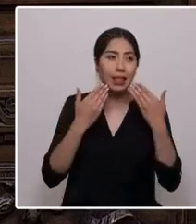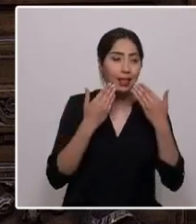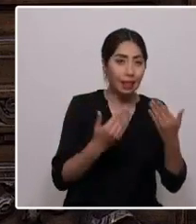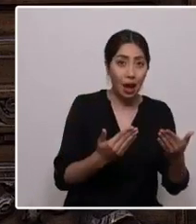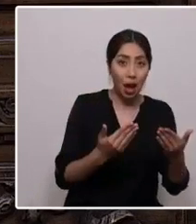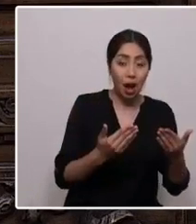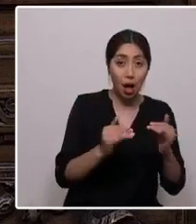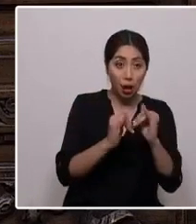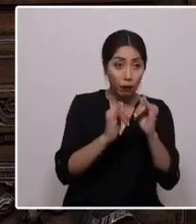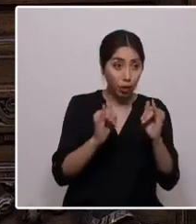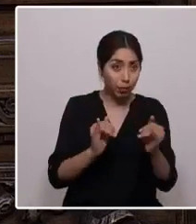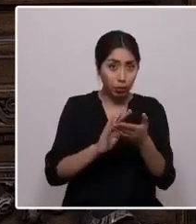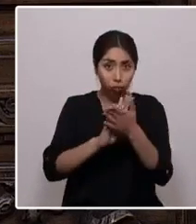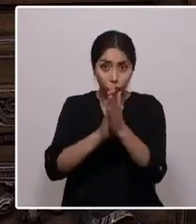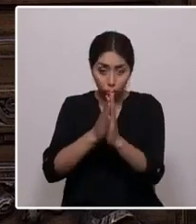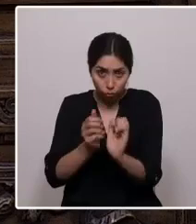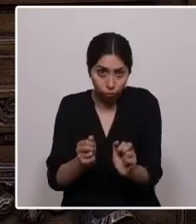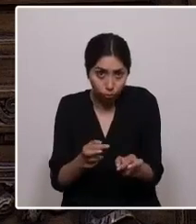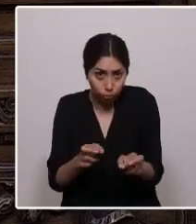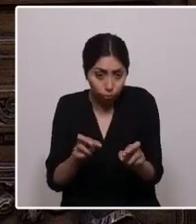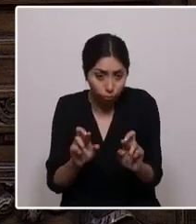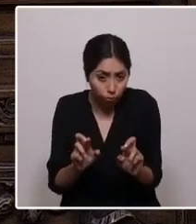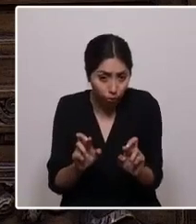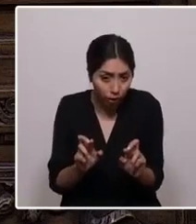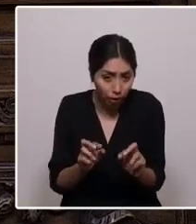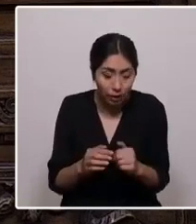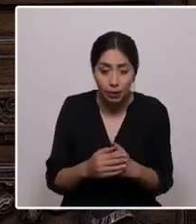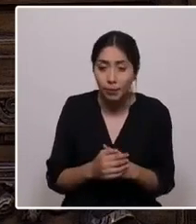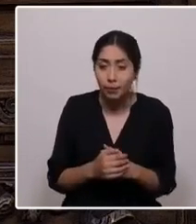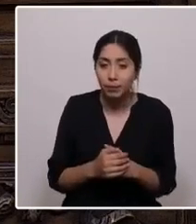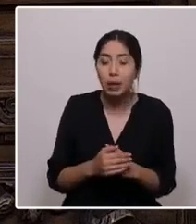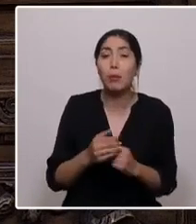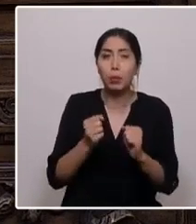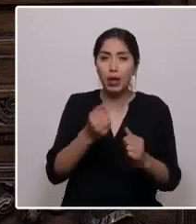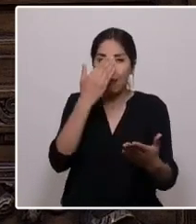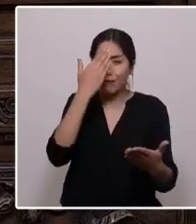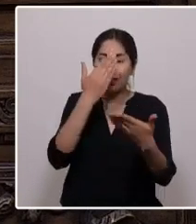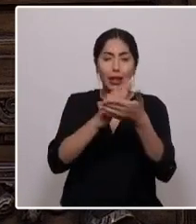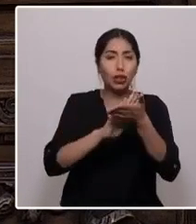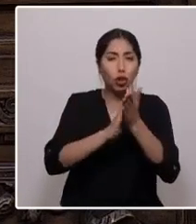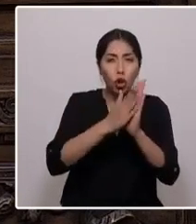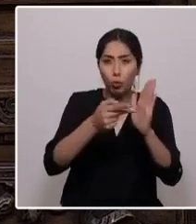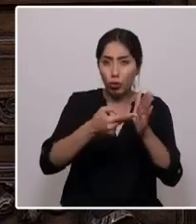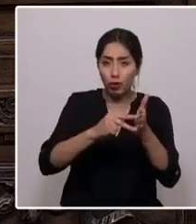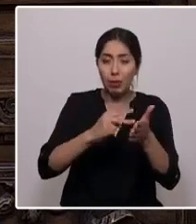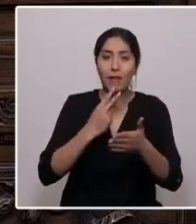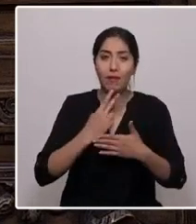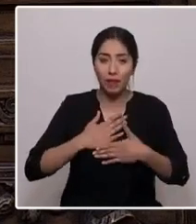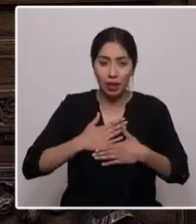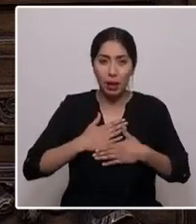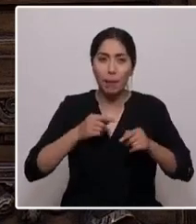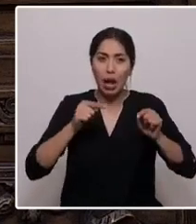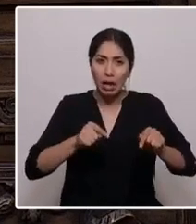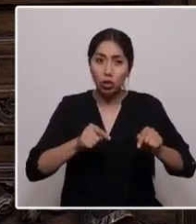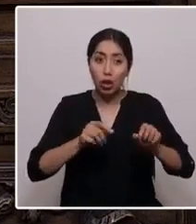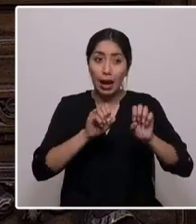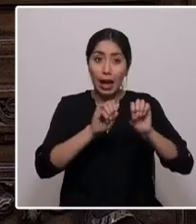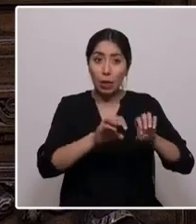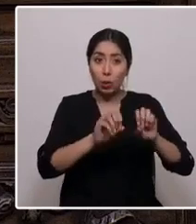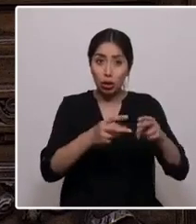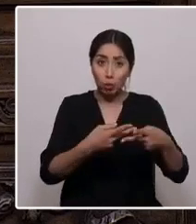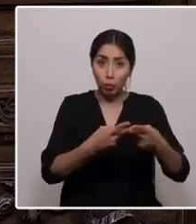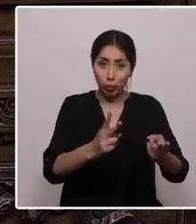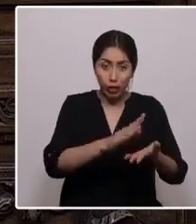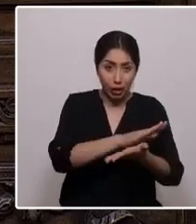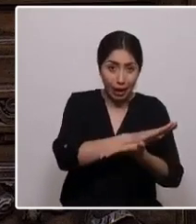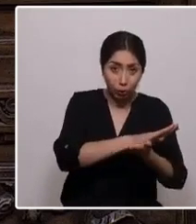cultural que le dificulte sortear las complejidades de la vida. Para ello, fortaleceremos a educación pública gratuita y no discriminatoria